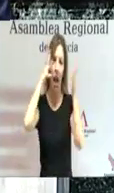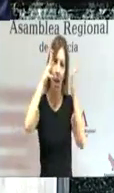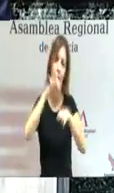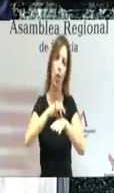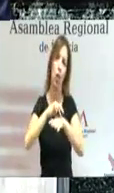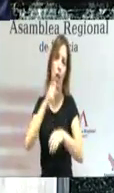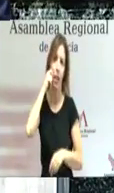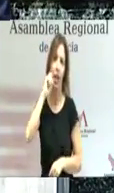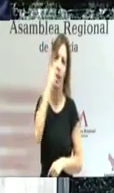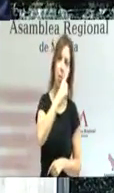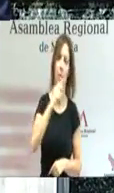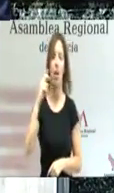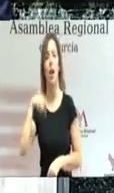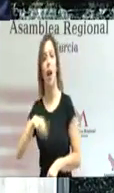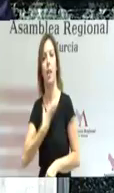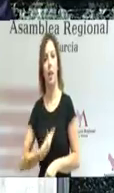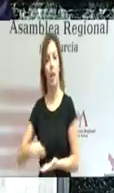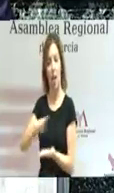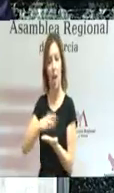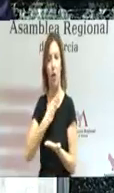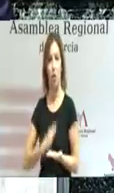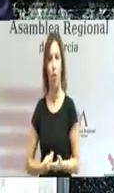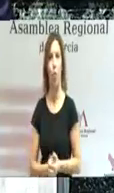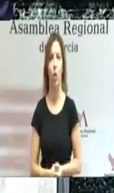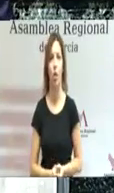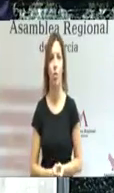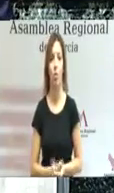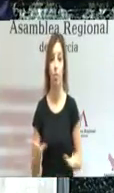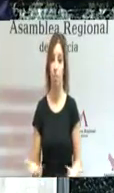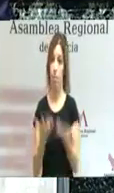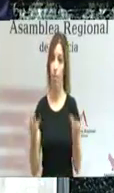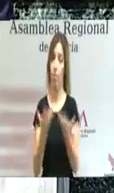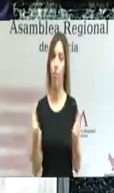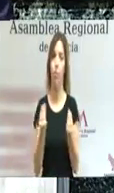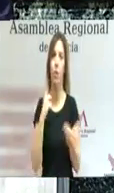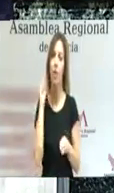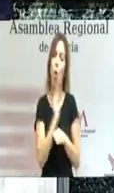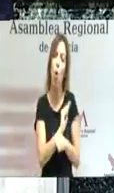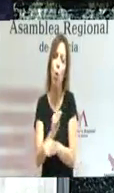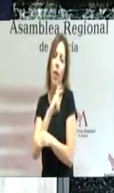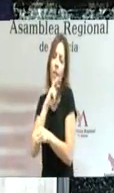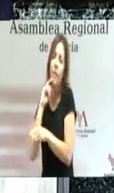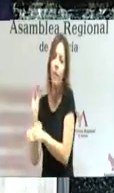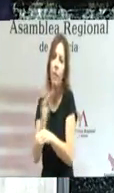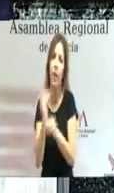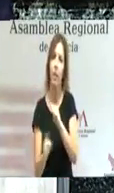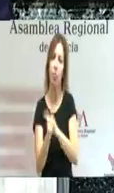sanitaria de primaria en la región de Murcia, que vamos a promocionar, a cuidar, a impulsar.